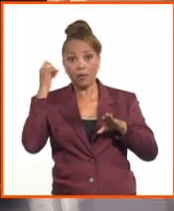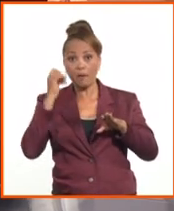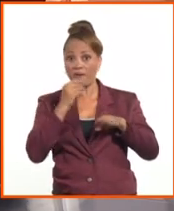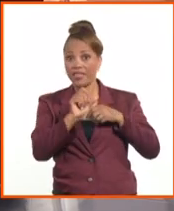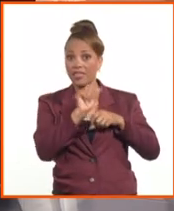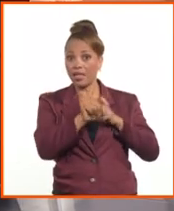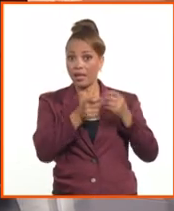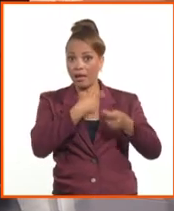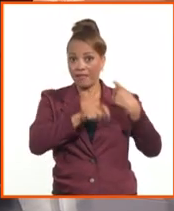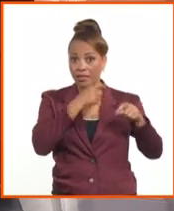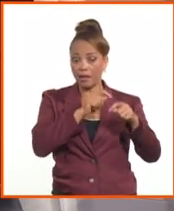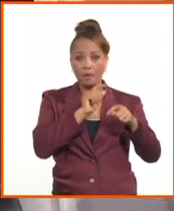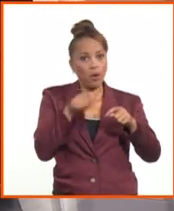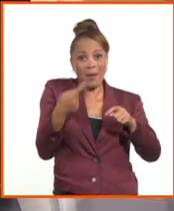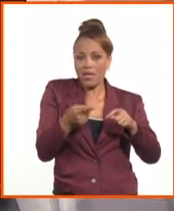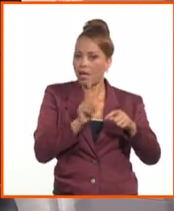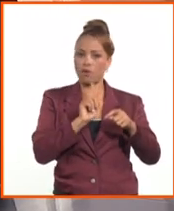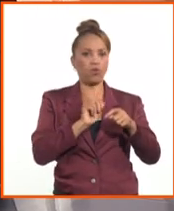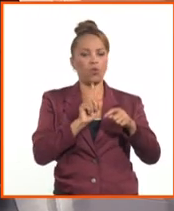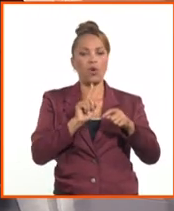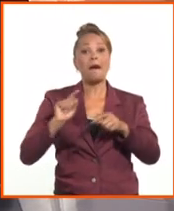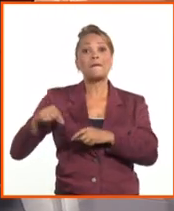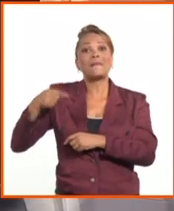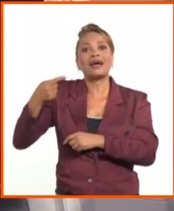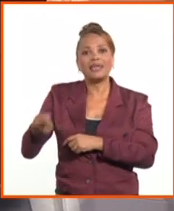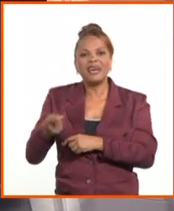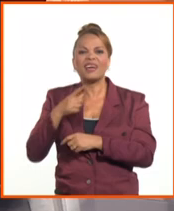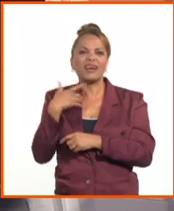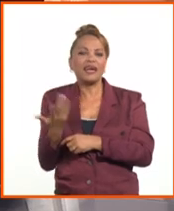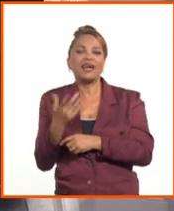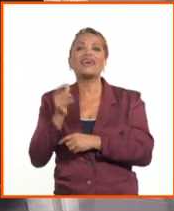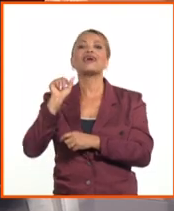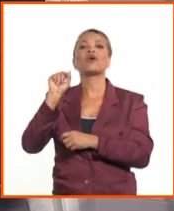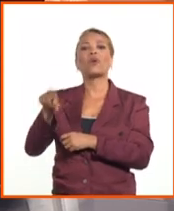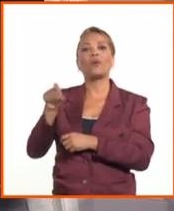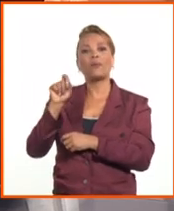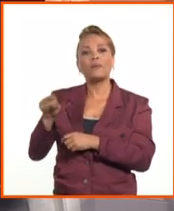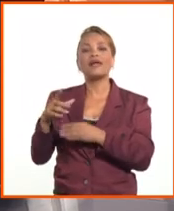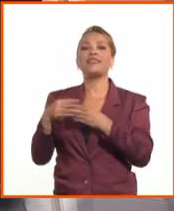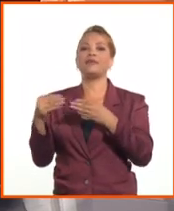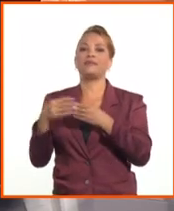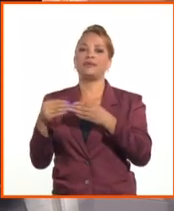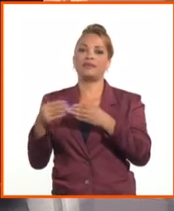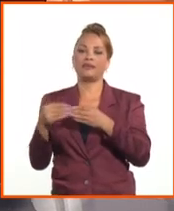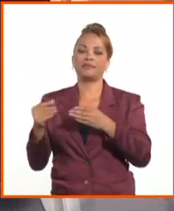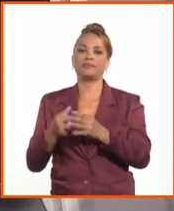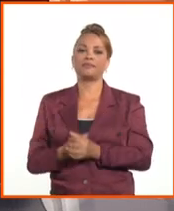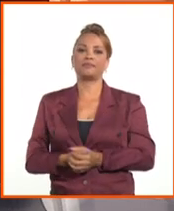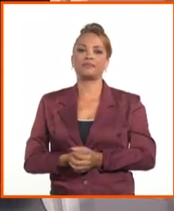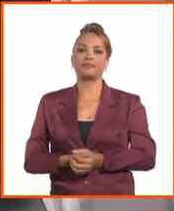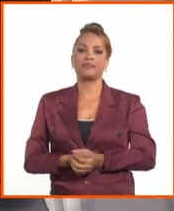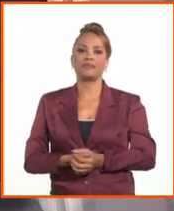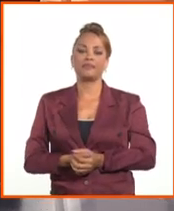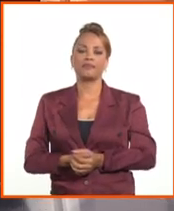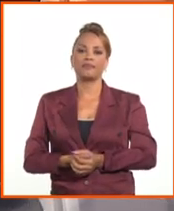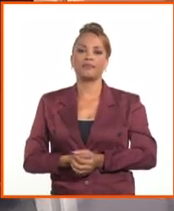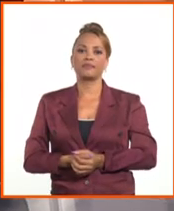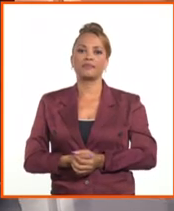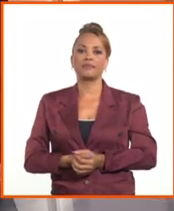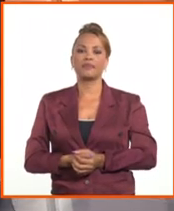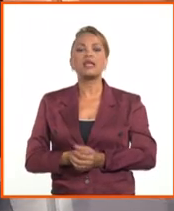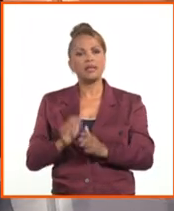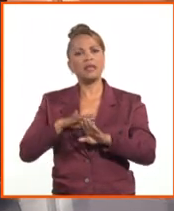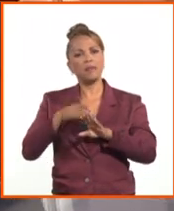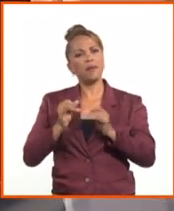lo que digo que no es mañana, que estamos creando las condiciones y que va a ser más adelante y informaremos oportunamente y informaremos